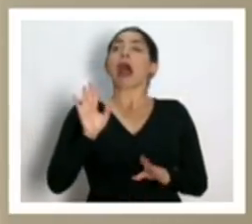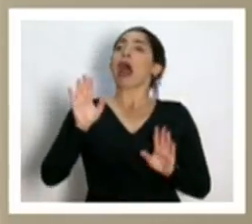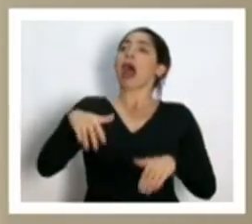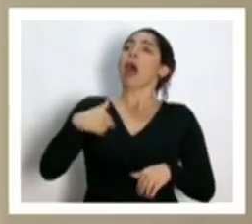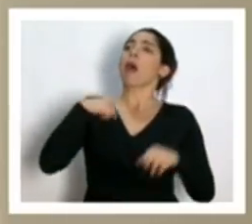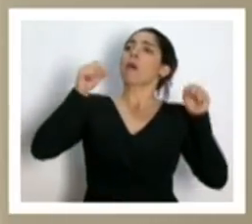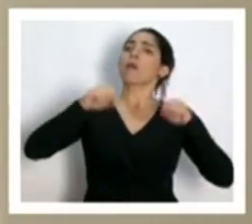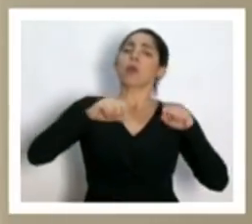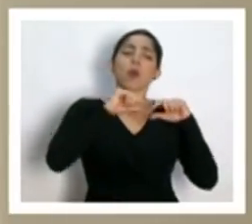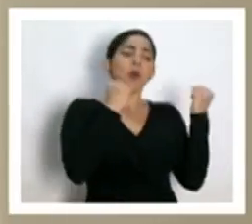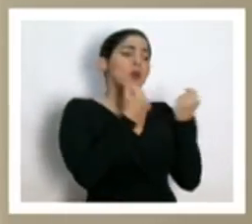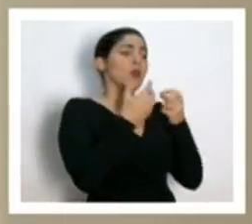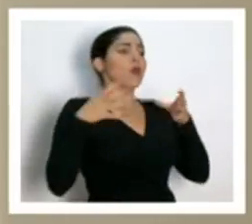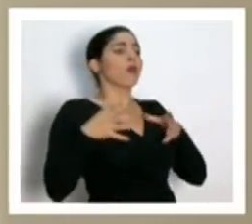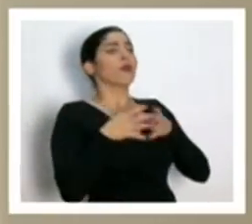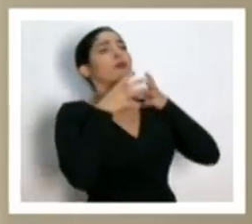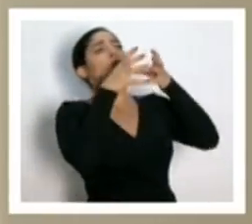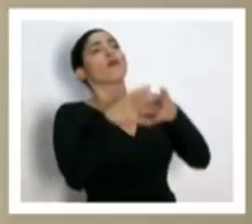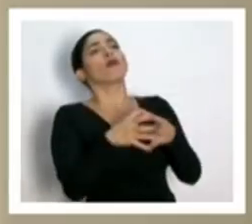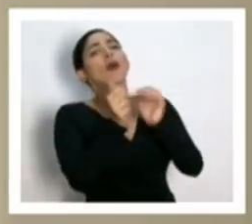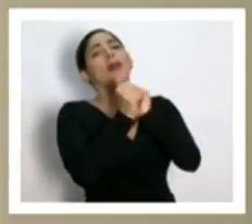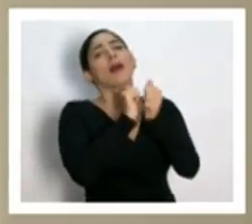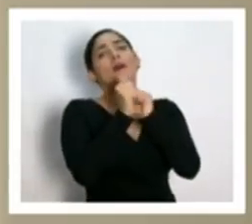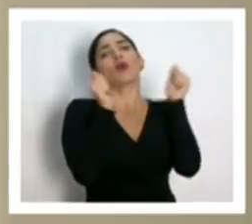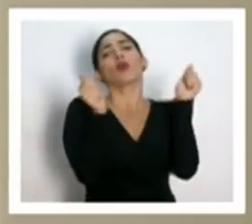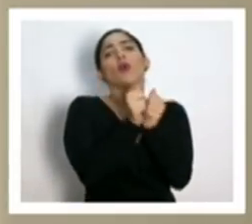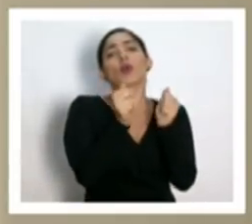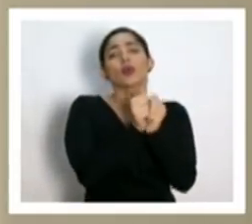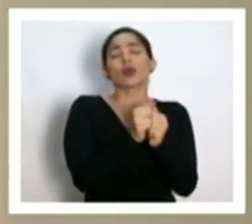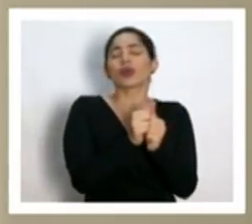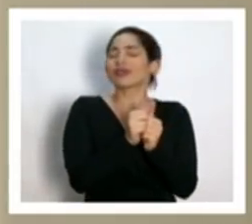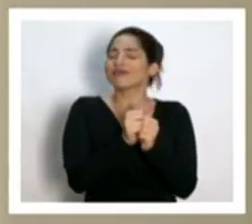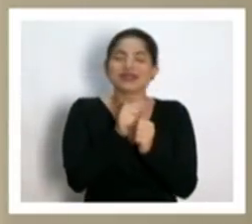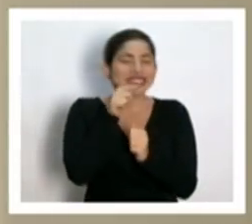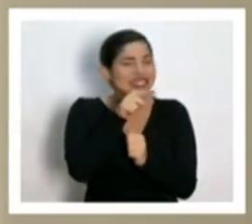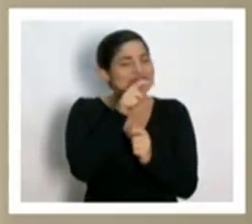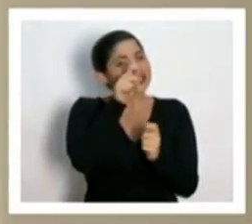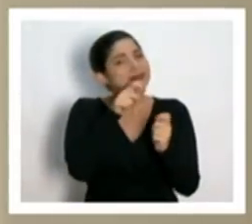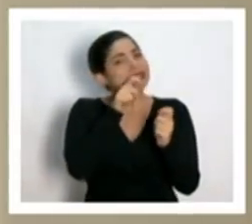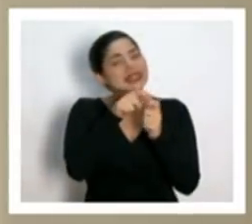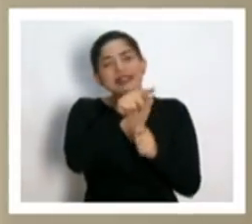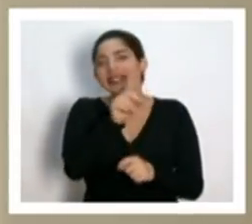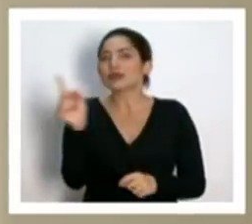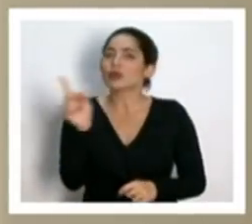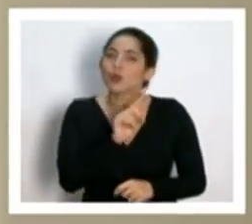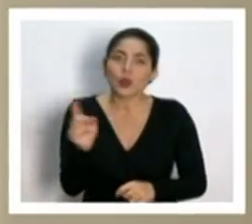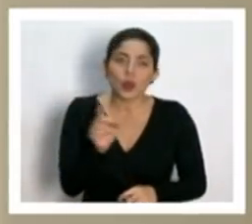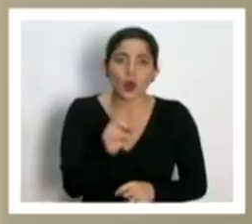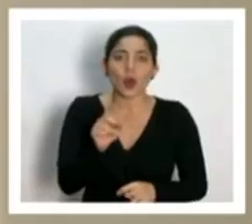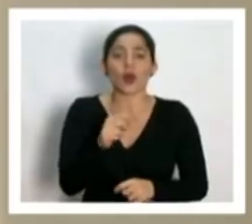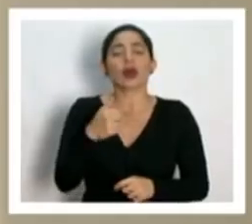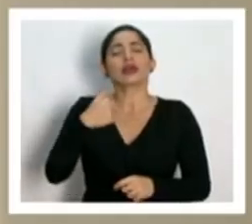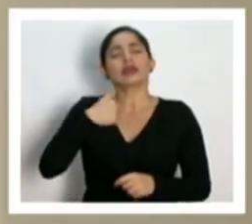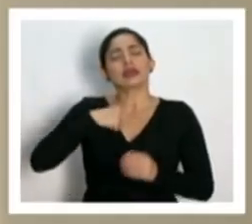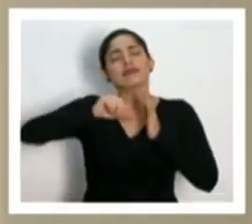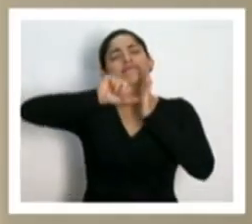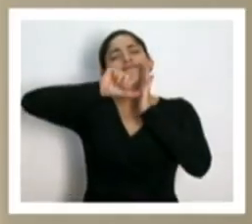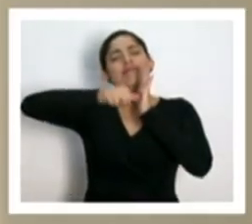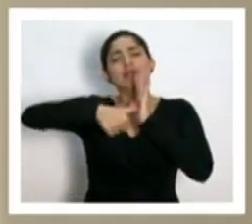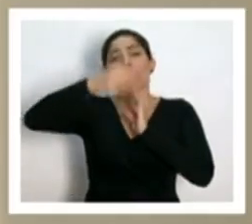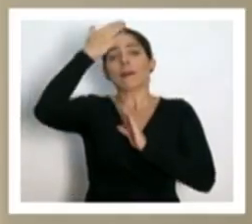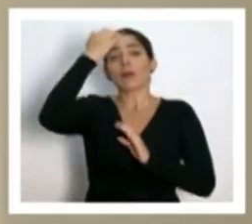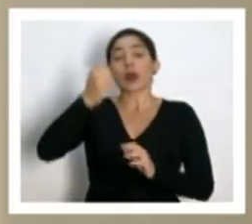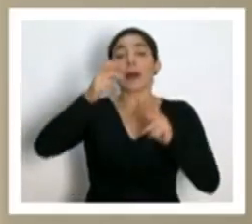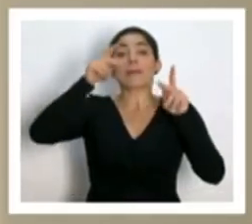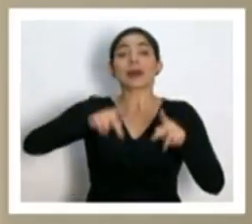organizarse, organizarse y ir a hacer deporte en grupo, y es justamente lo que no ocupamos. Y en esto yo lo hago énfasis, porque la